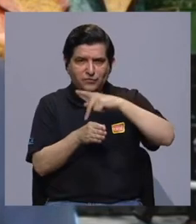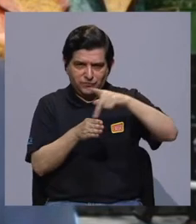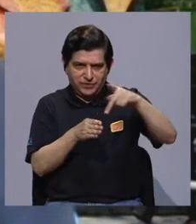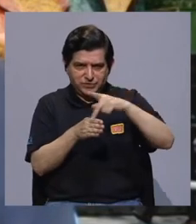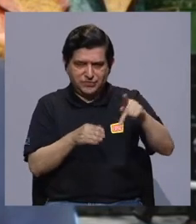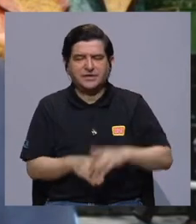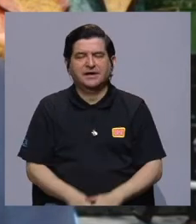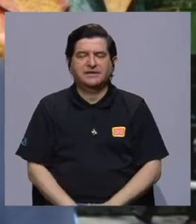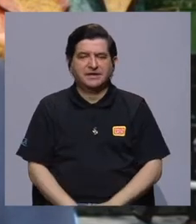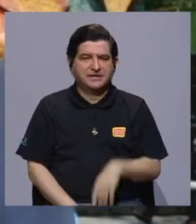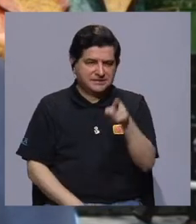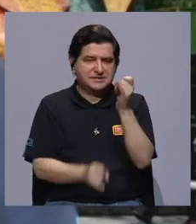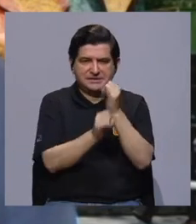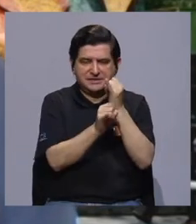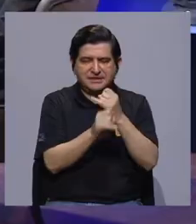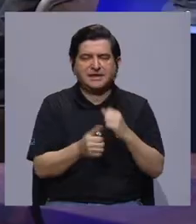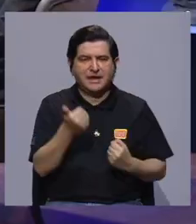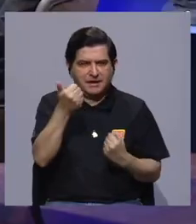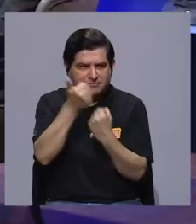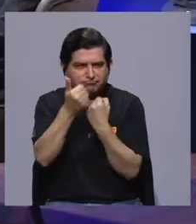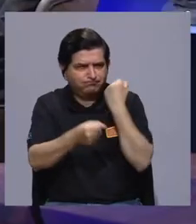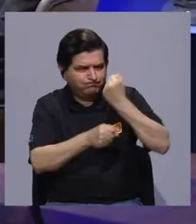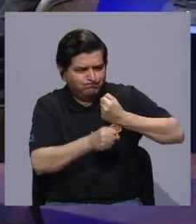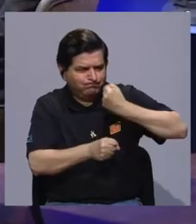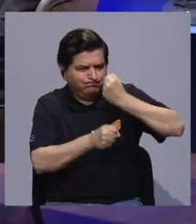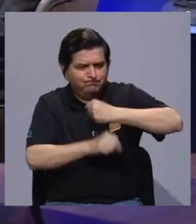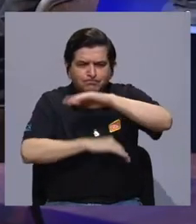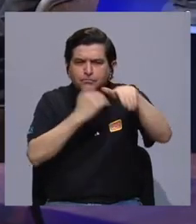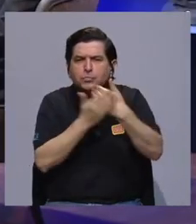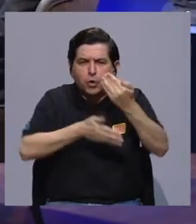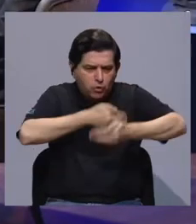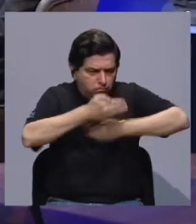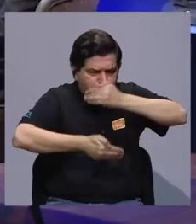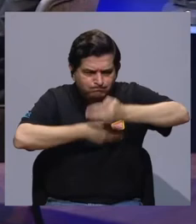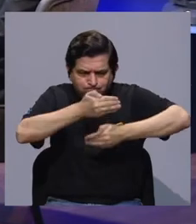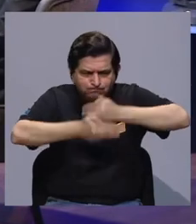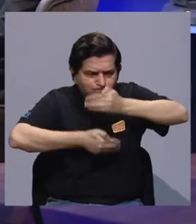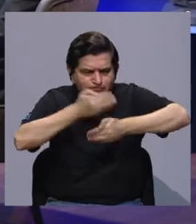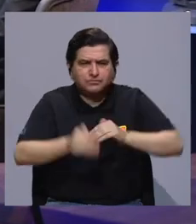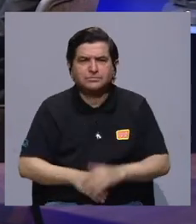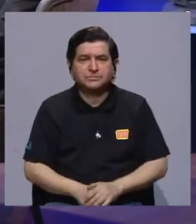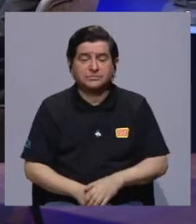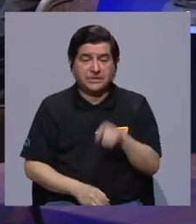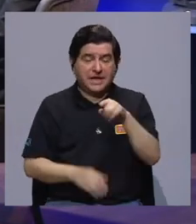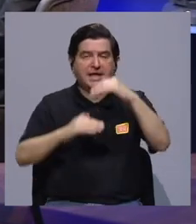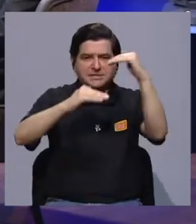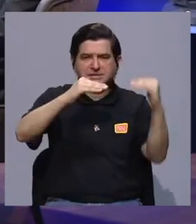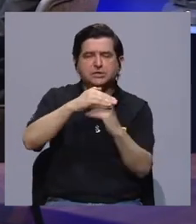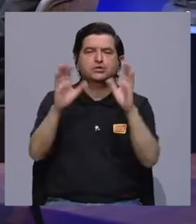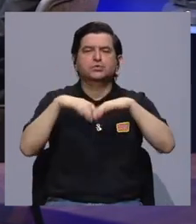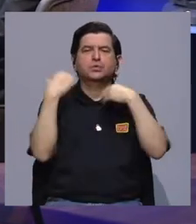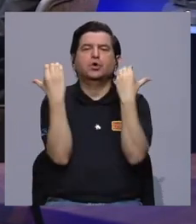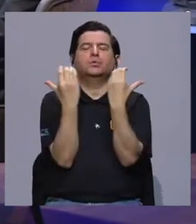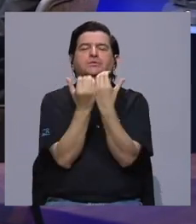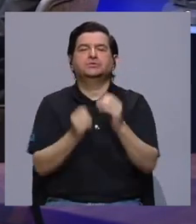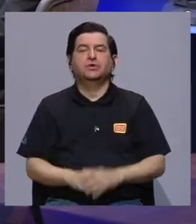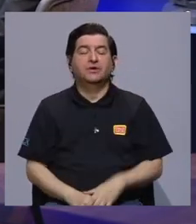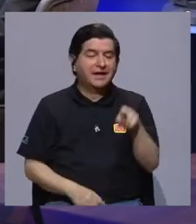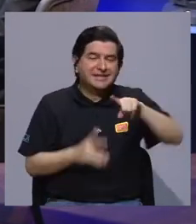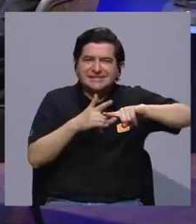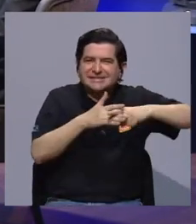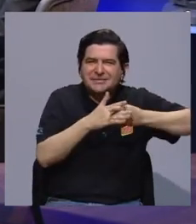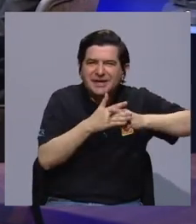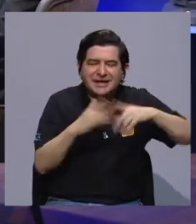profesionales también de CONARE, que apoyan y trabajan toda la dinámica de la subcomisión. La subcomisión es